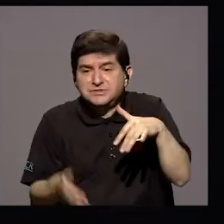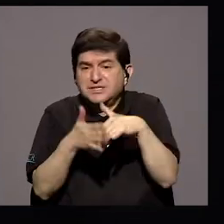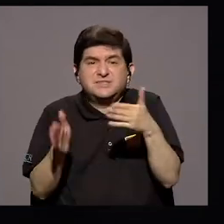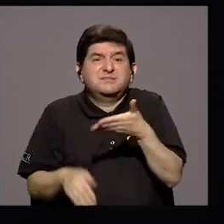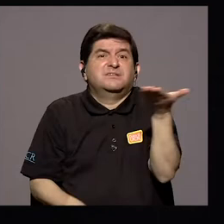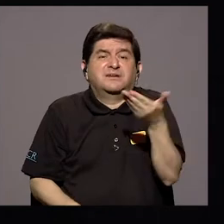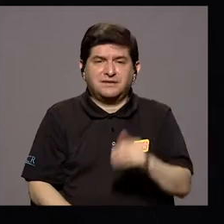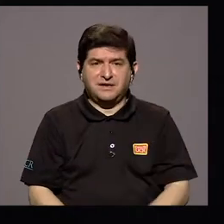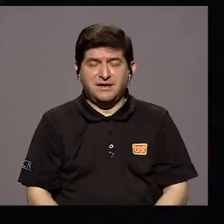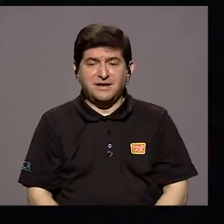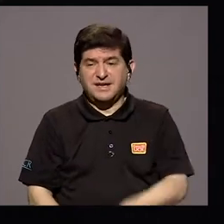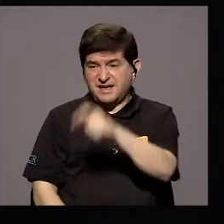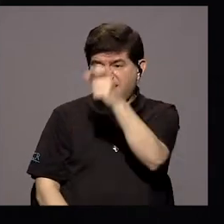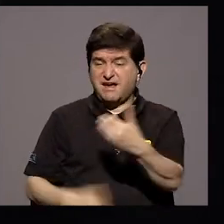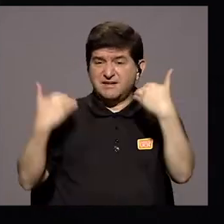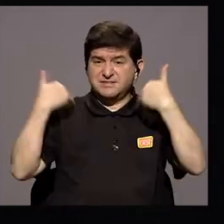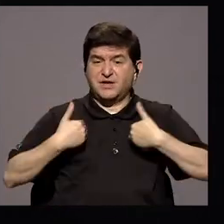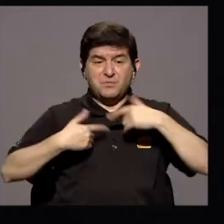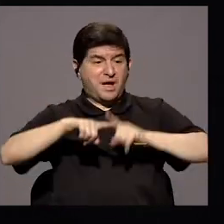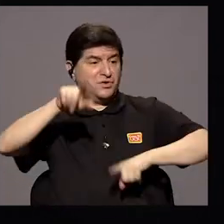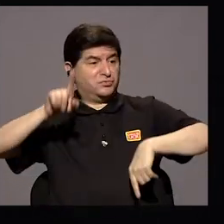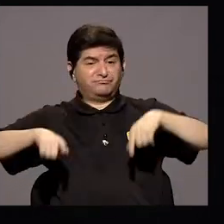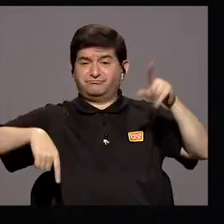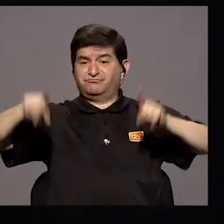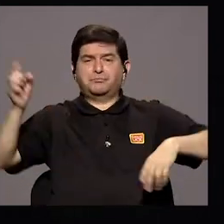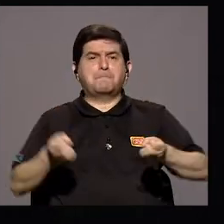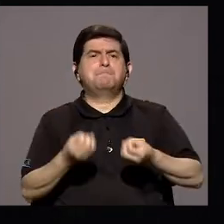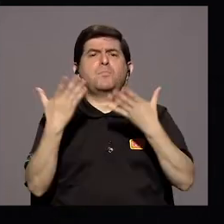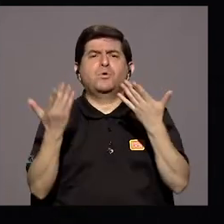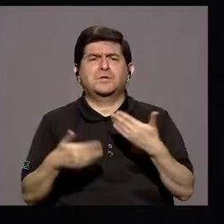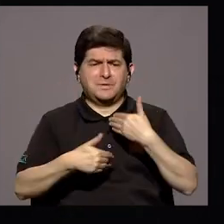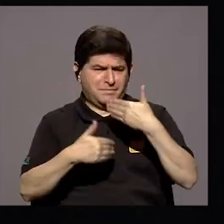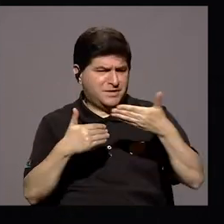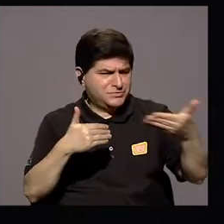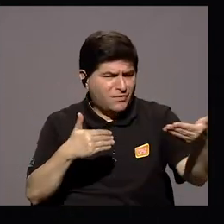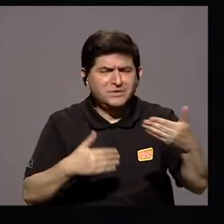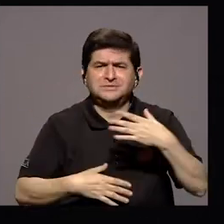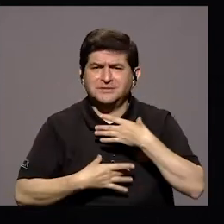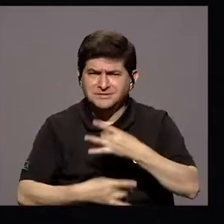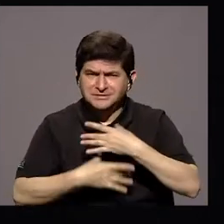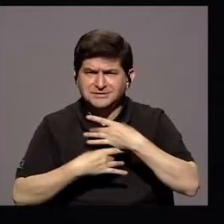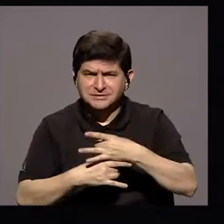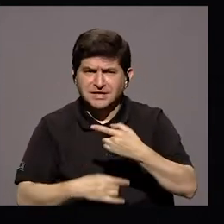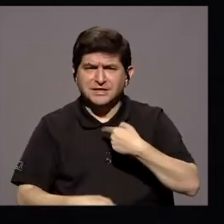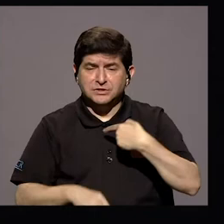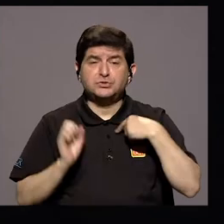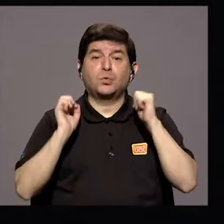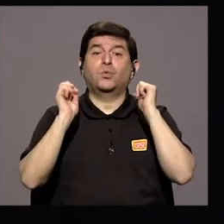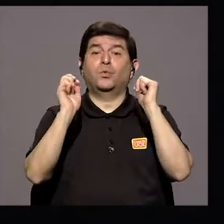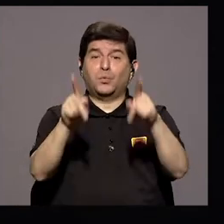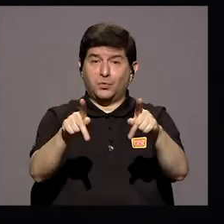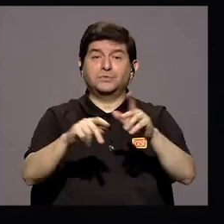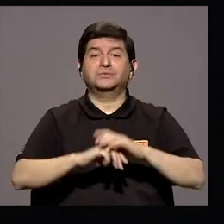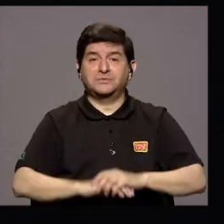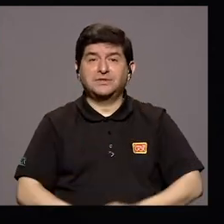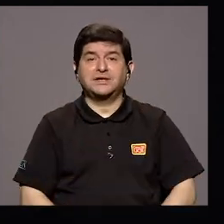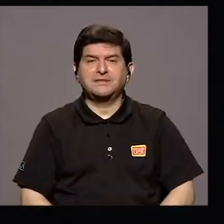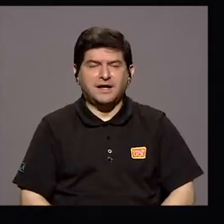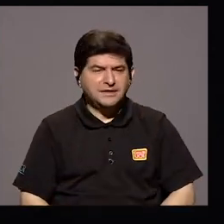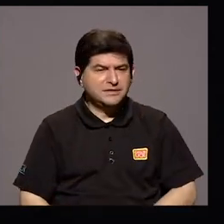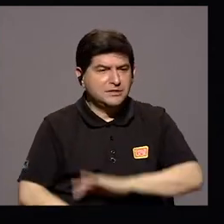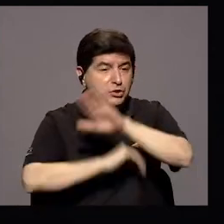a estudiar Bueno, es que el ser humano es tan diverso que son muchas las inquietudes Y tuve la oportunidad pues de poder